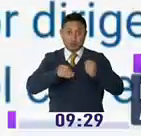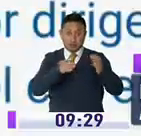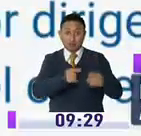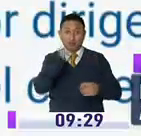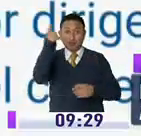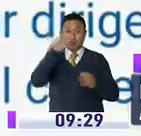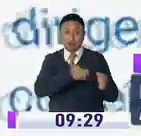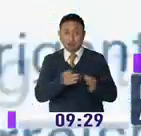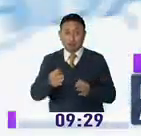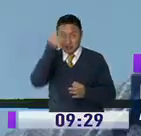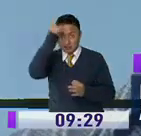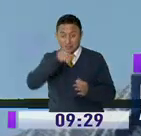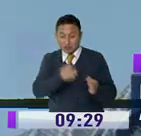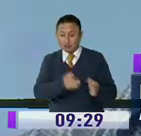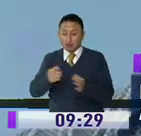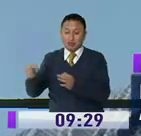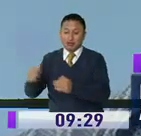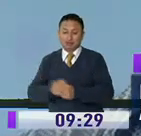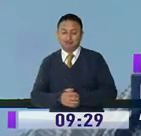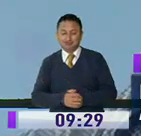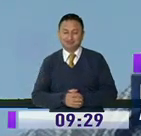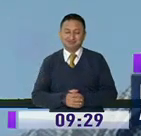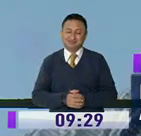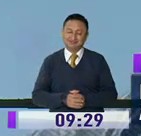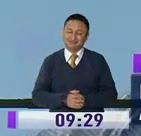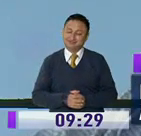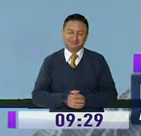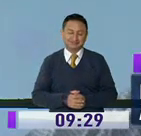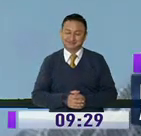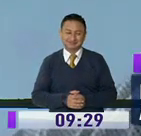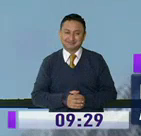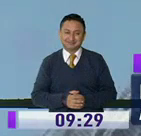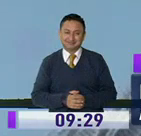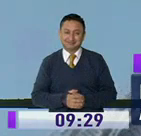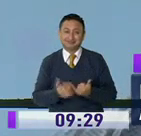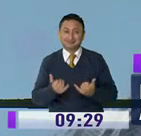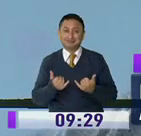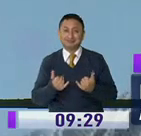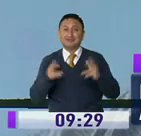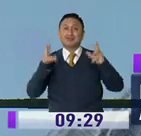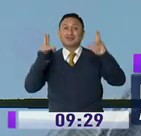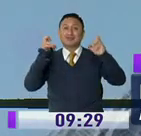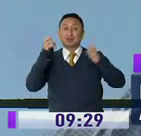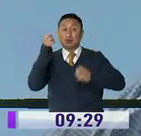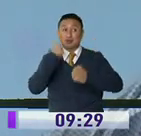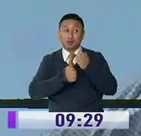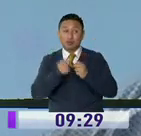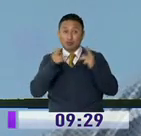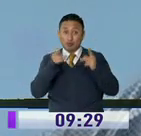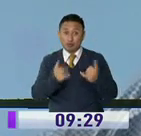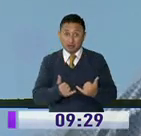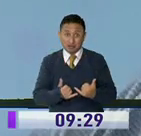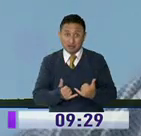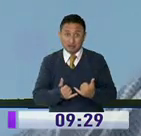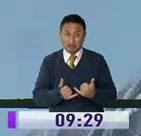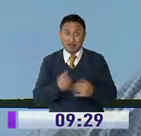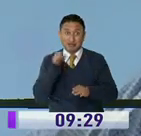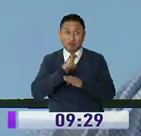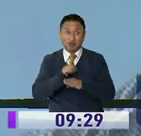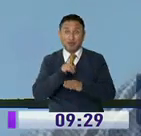para la próxima semana. No podemos tapar el hecho de la crisis humanitaria que vive